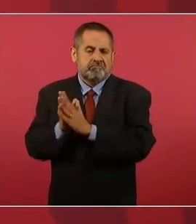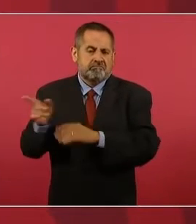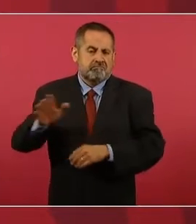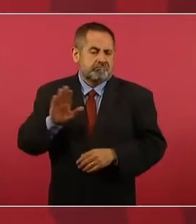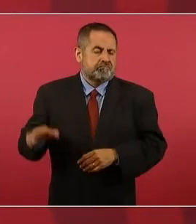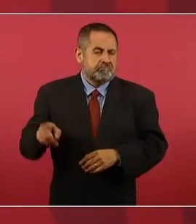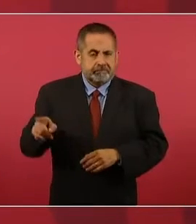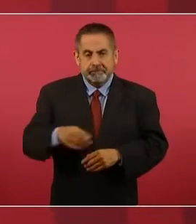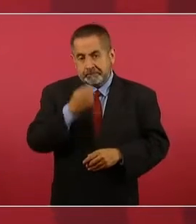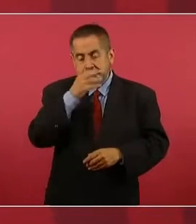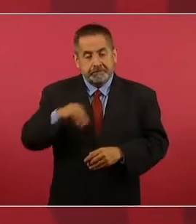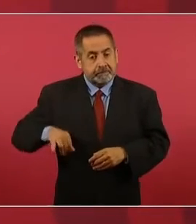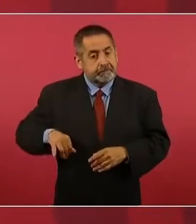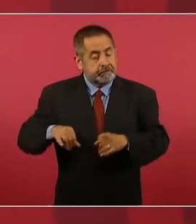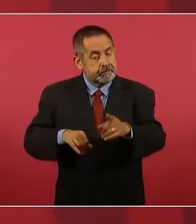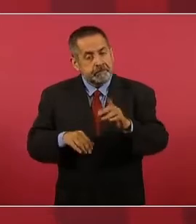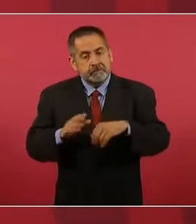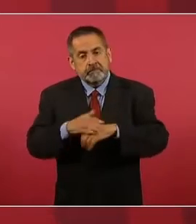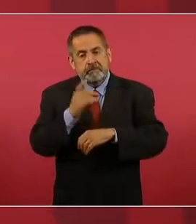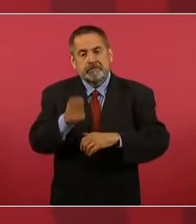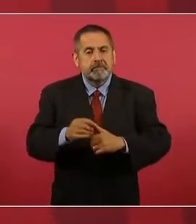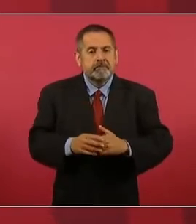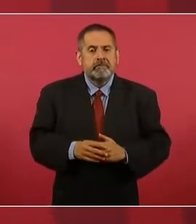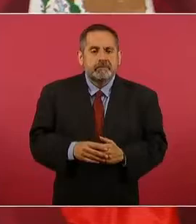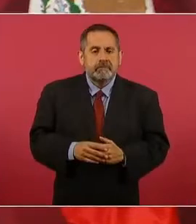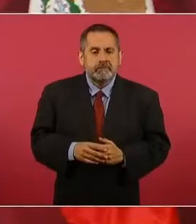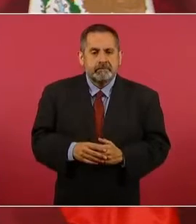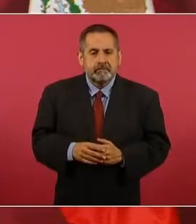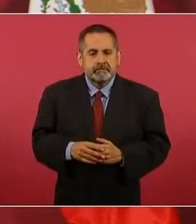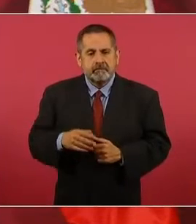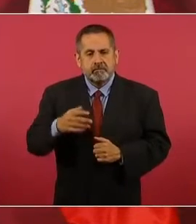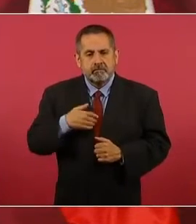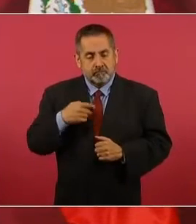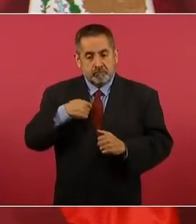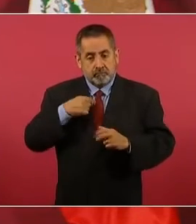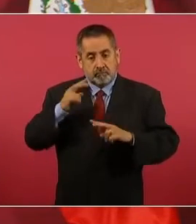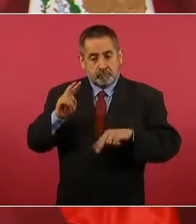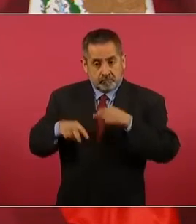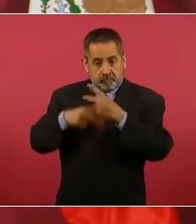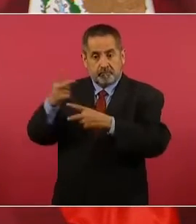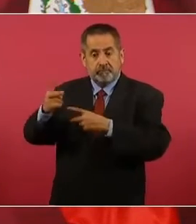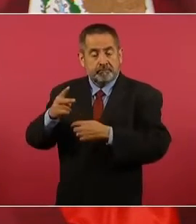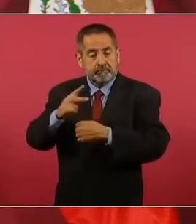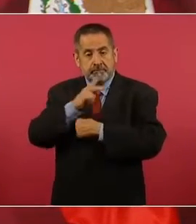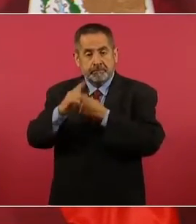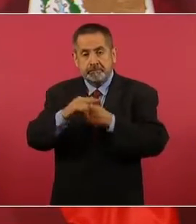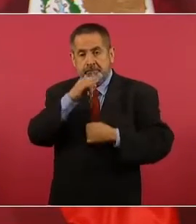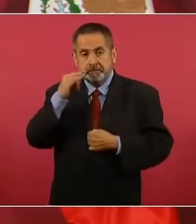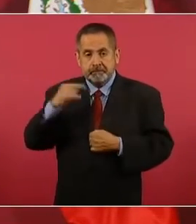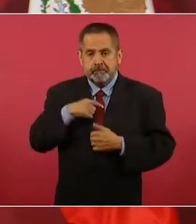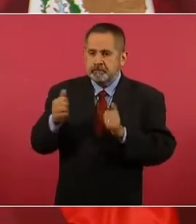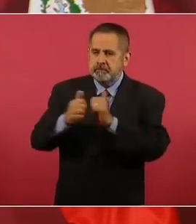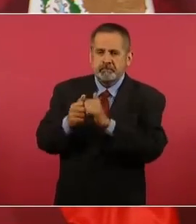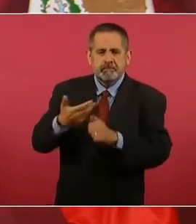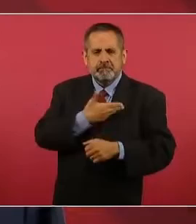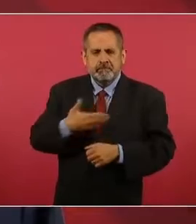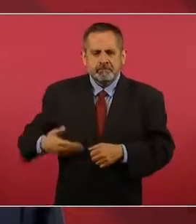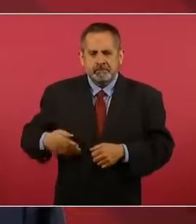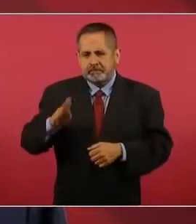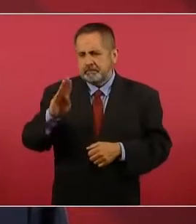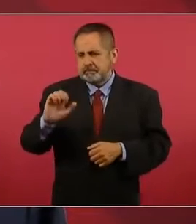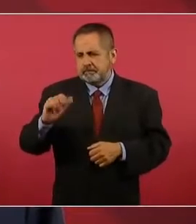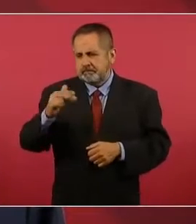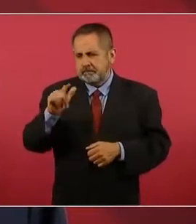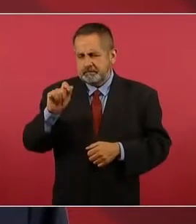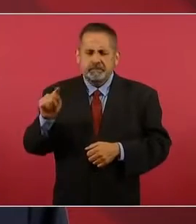Fue muy interesante porque me tocó ir a Chile después con la presidenta Bachelet, que le agradezco